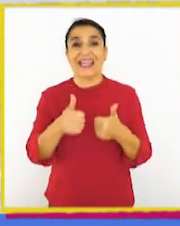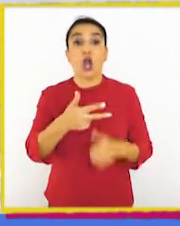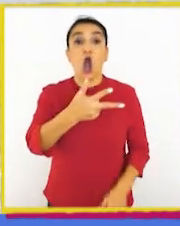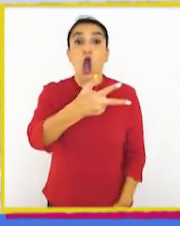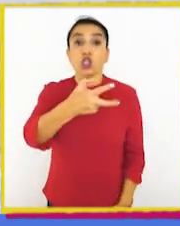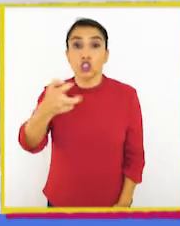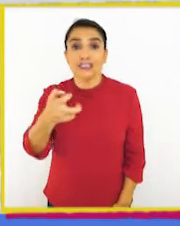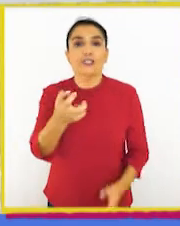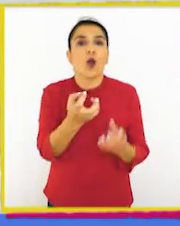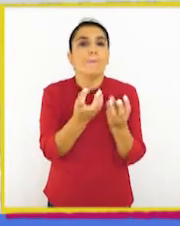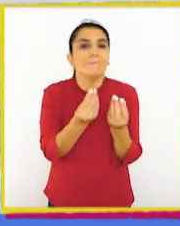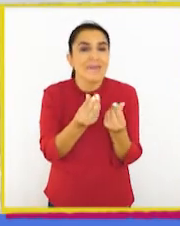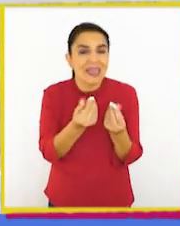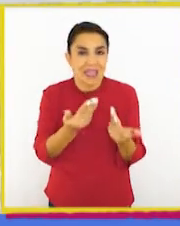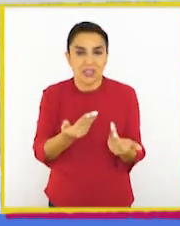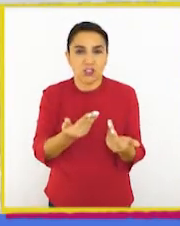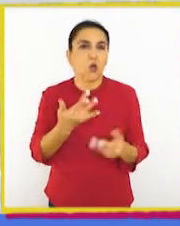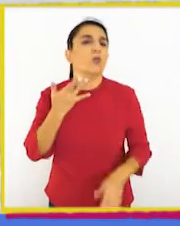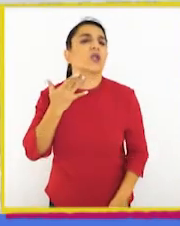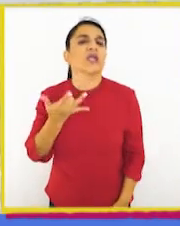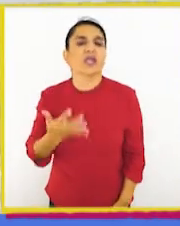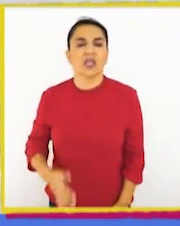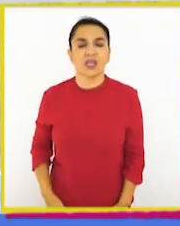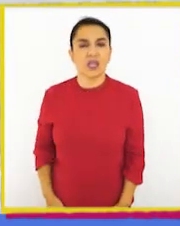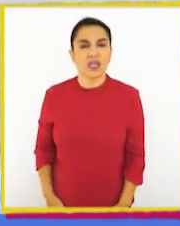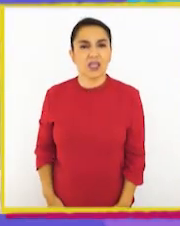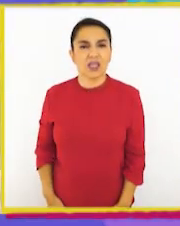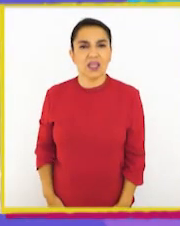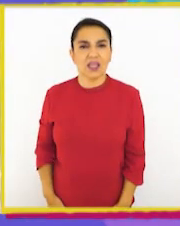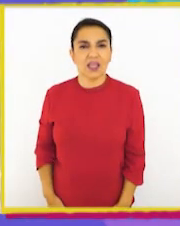¡Excelente! Son 800 pesos. ¿Y por qué?